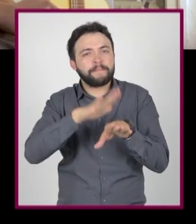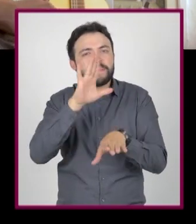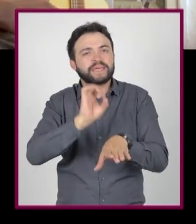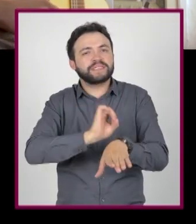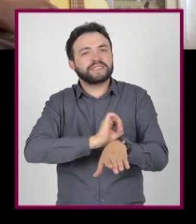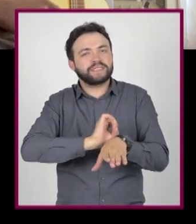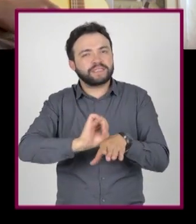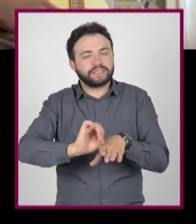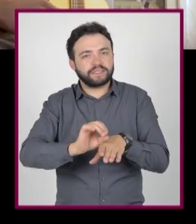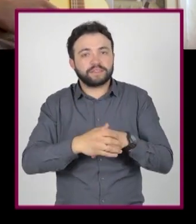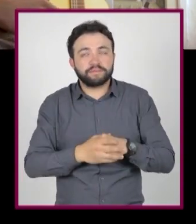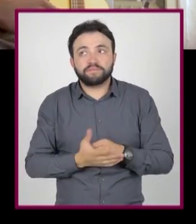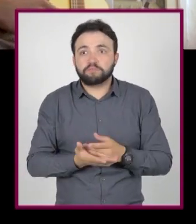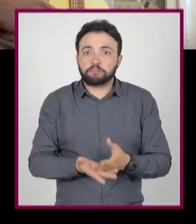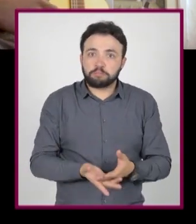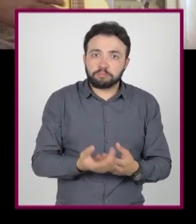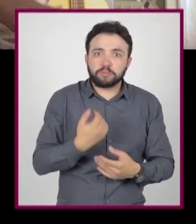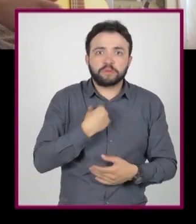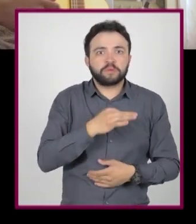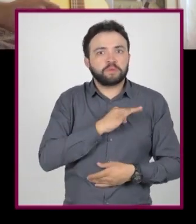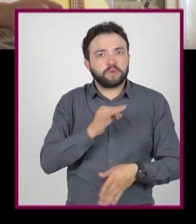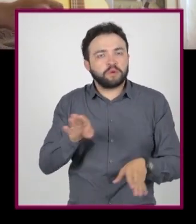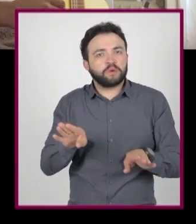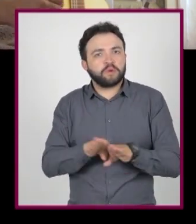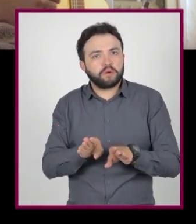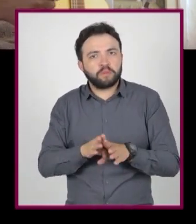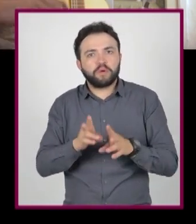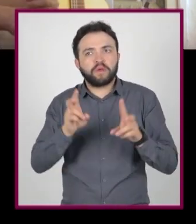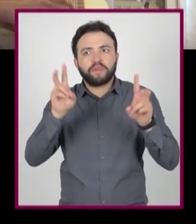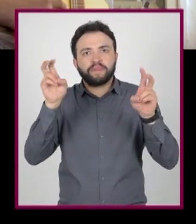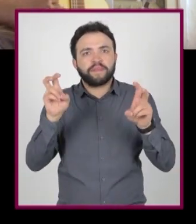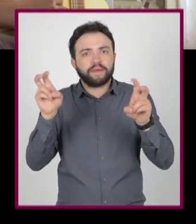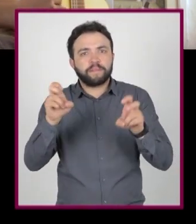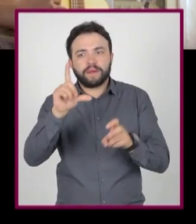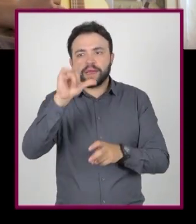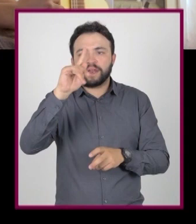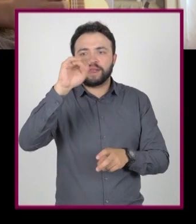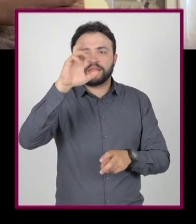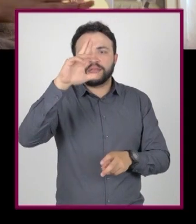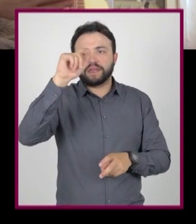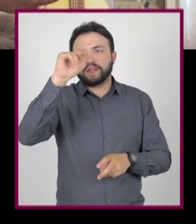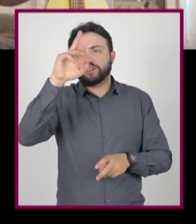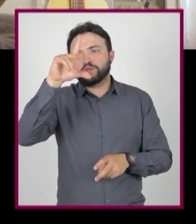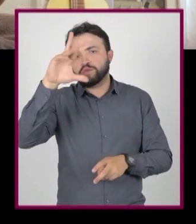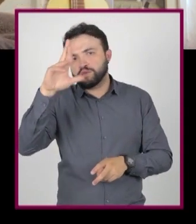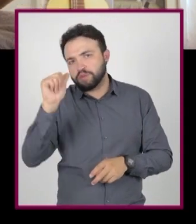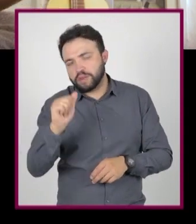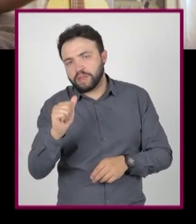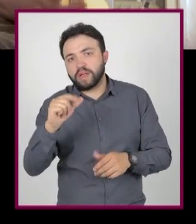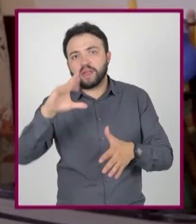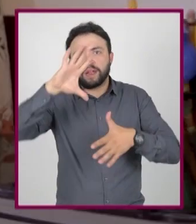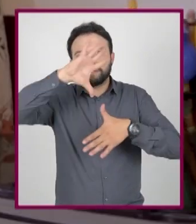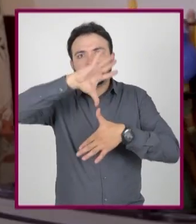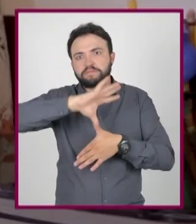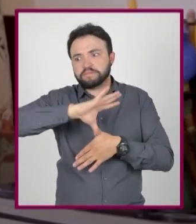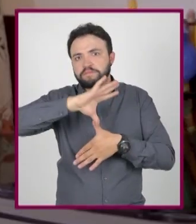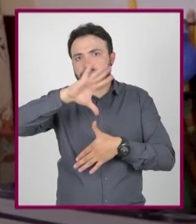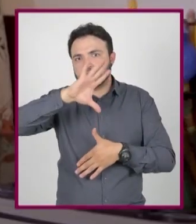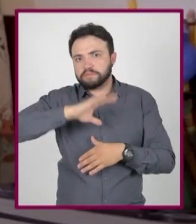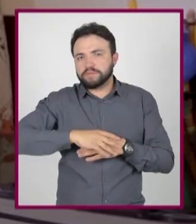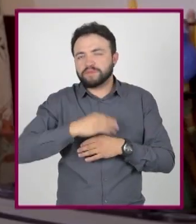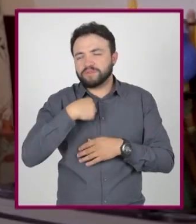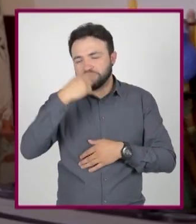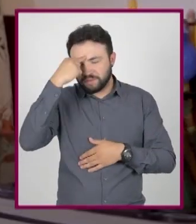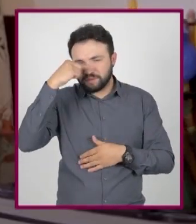podría ir por épocas de literatura en Latinoamérica. Eso está mucho mejor. ¿Cómo crees que deberías iniciar? Así de